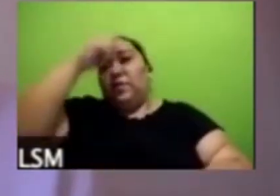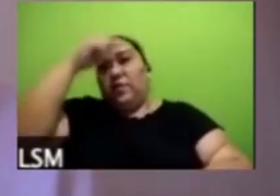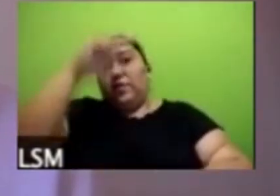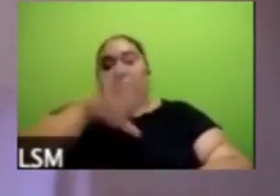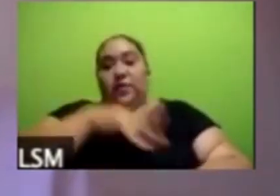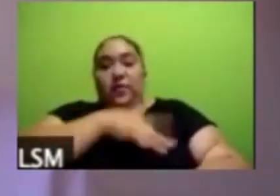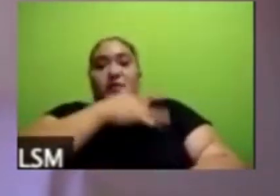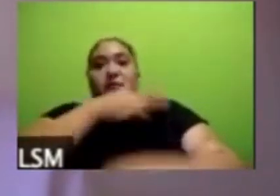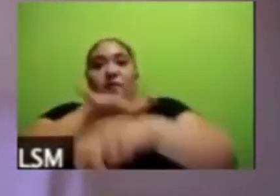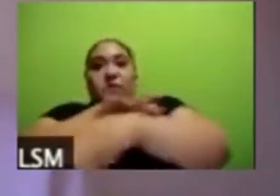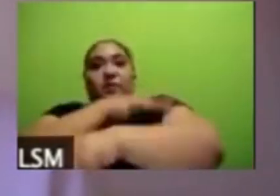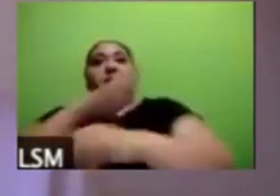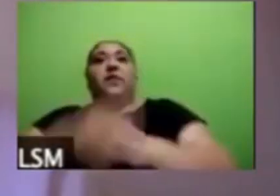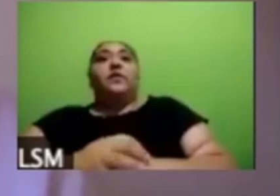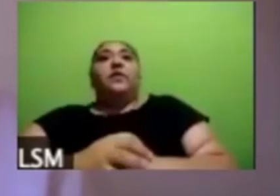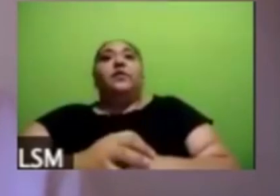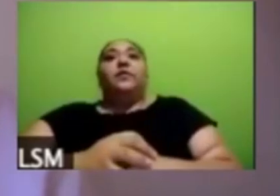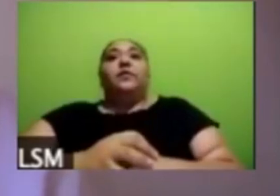por favor